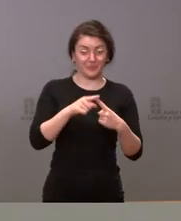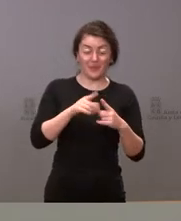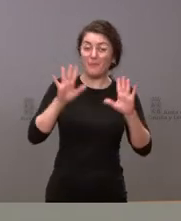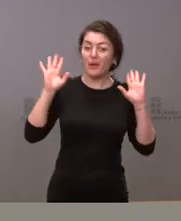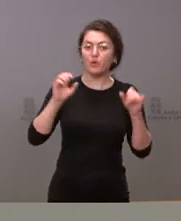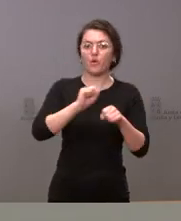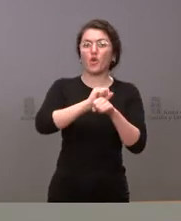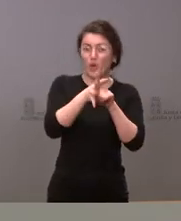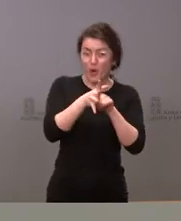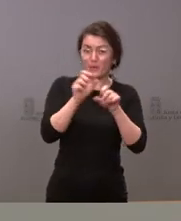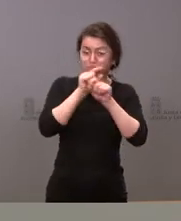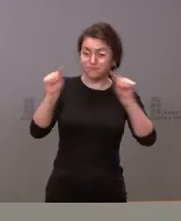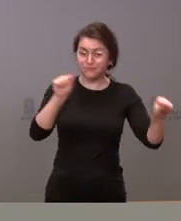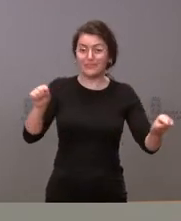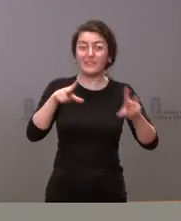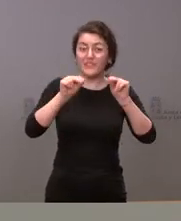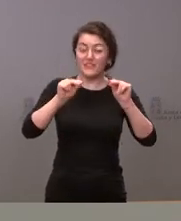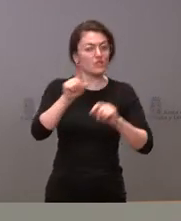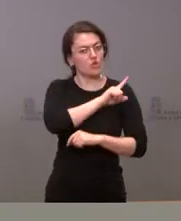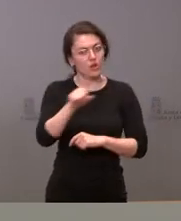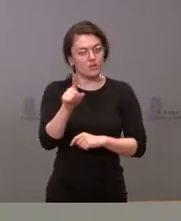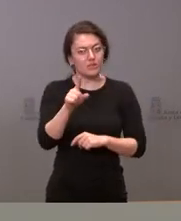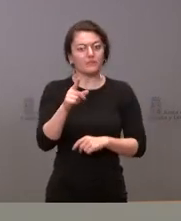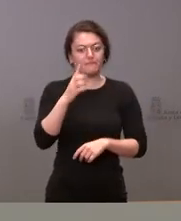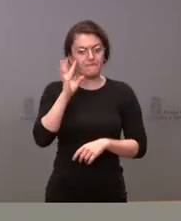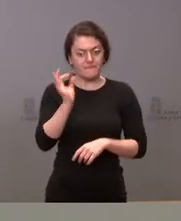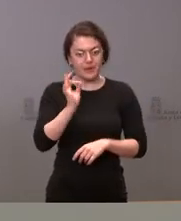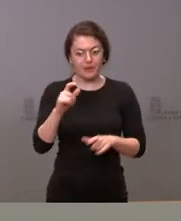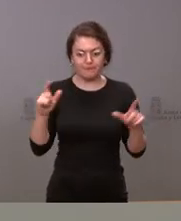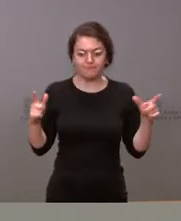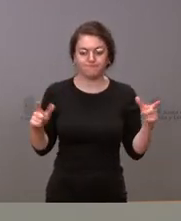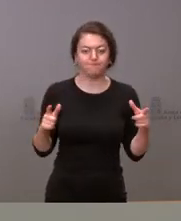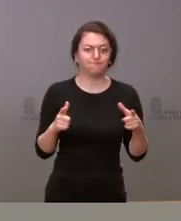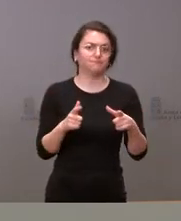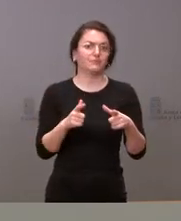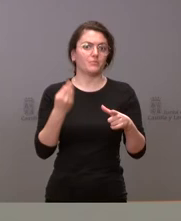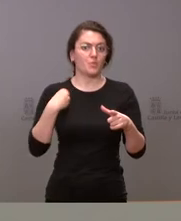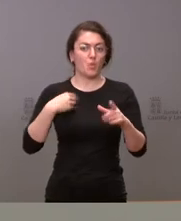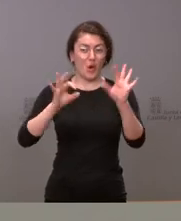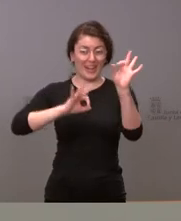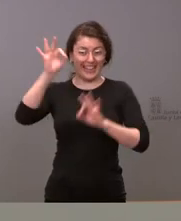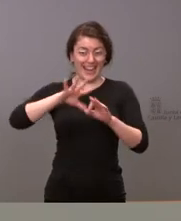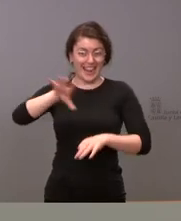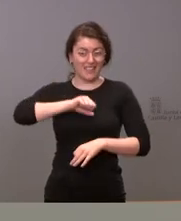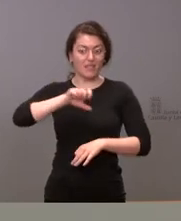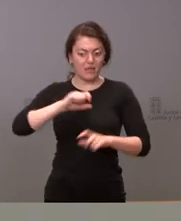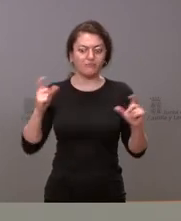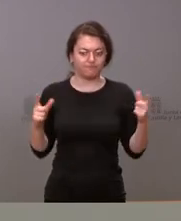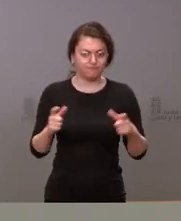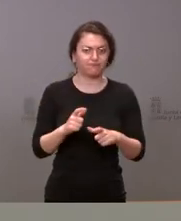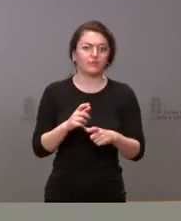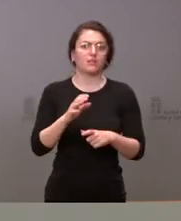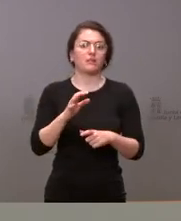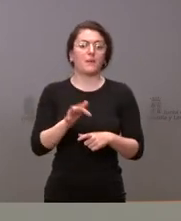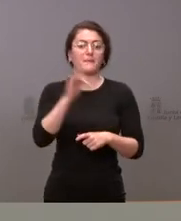es verdad que estamos viendo como van bajando poco a poco y descendiendo los datos de incidencia y también los datos de